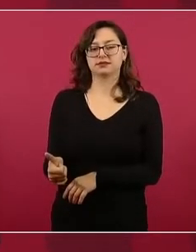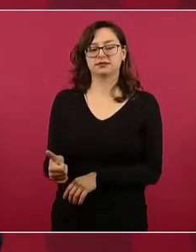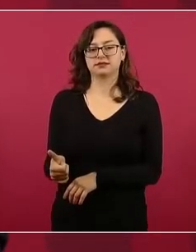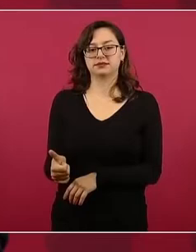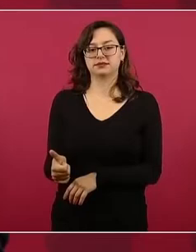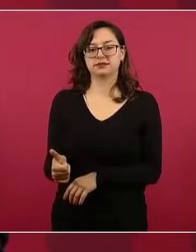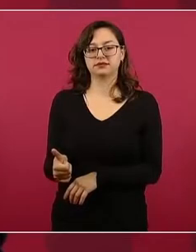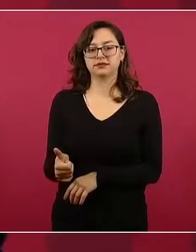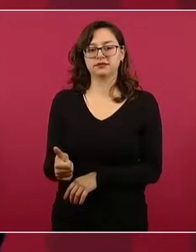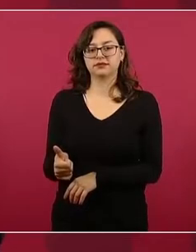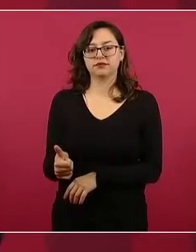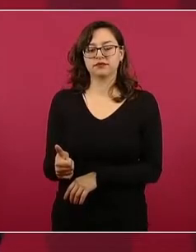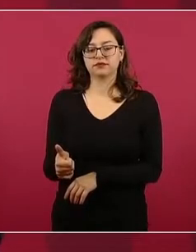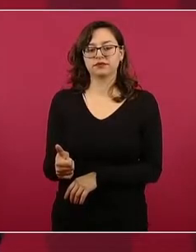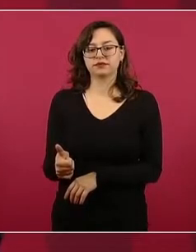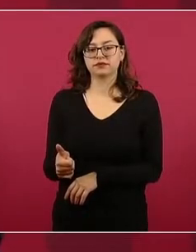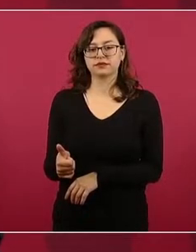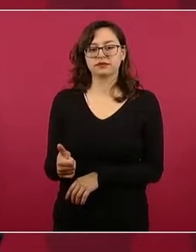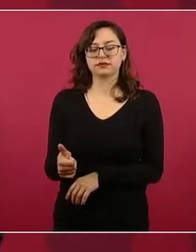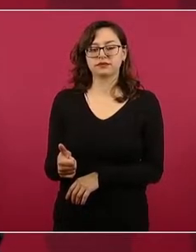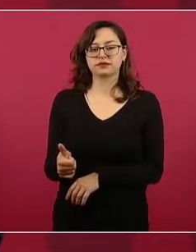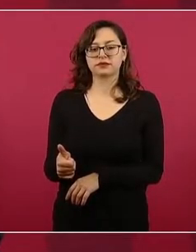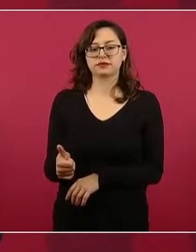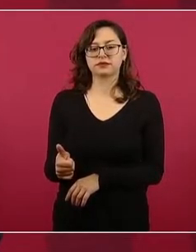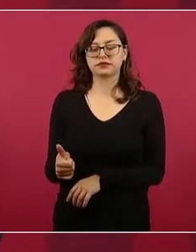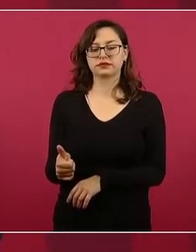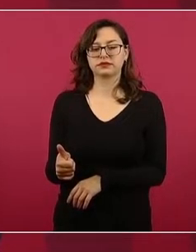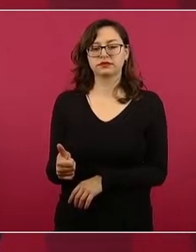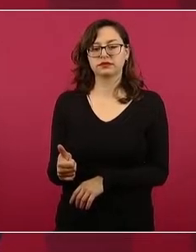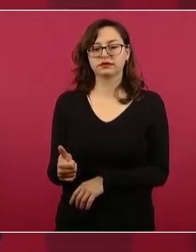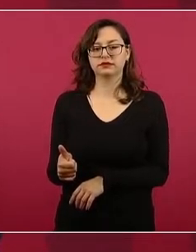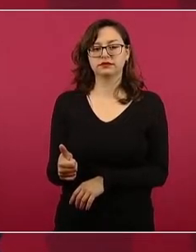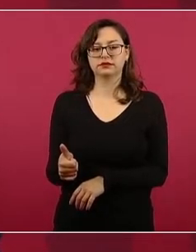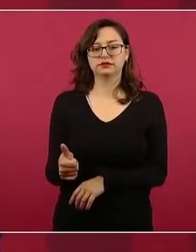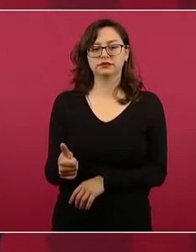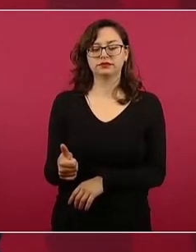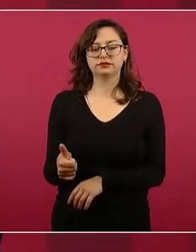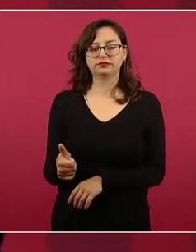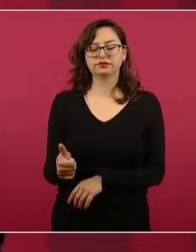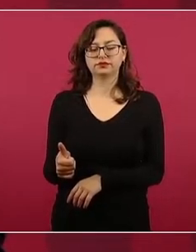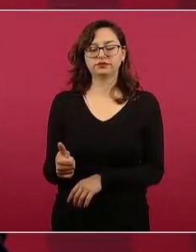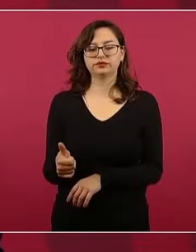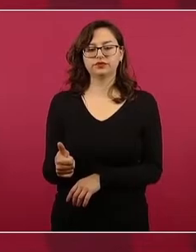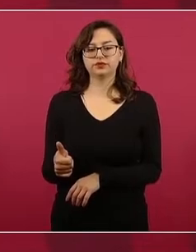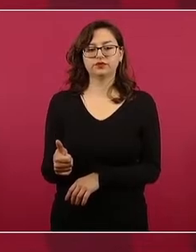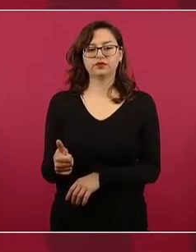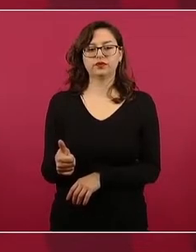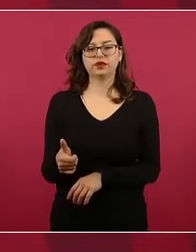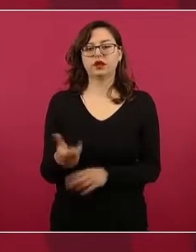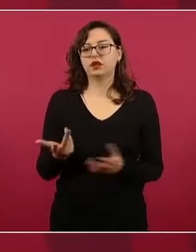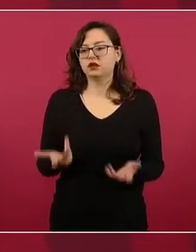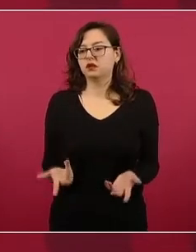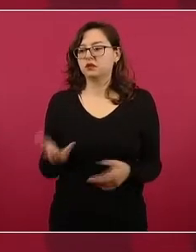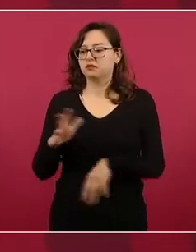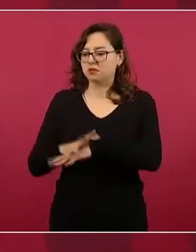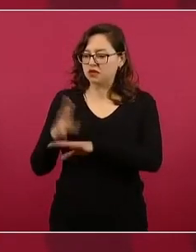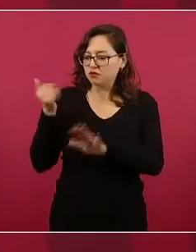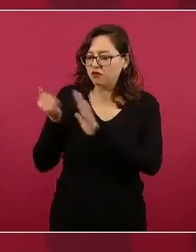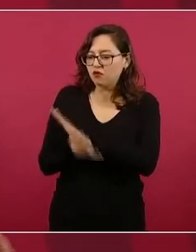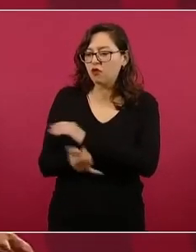productos petroquímicos de más complejidad,